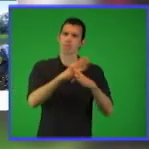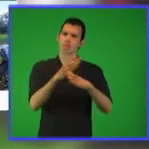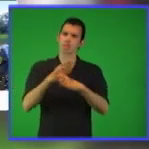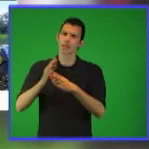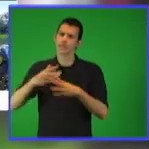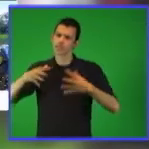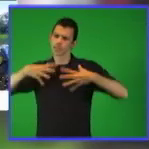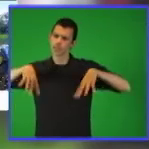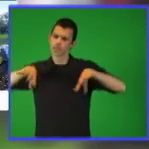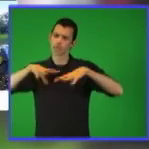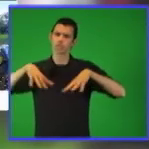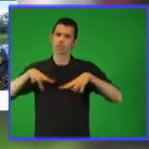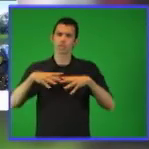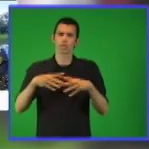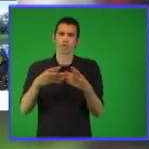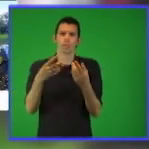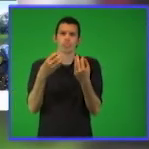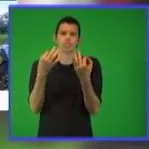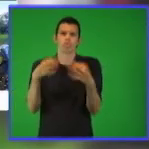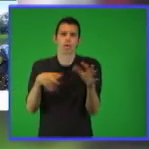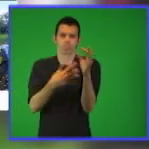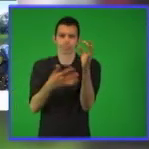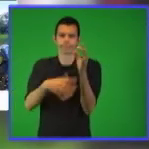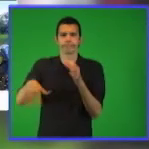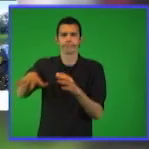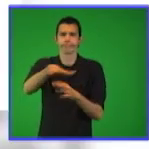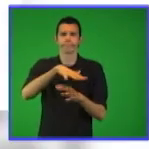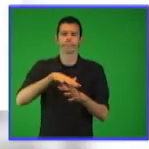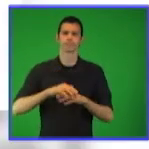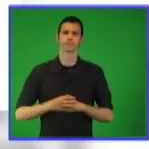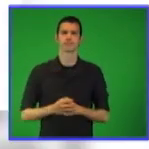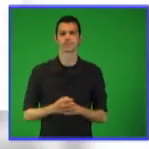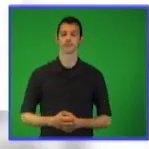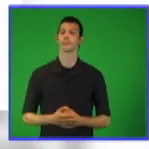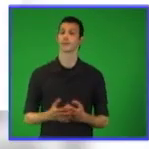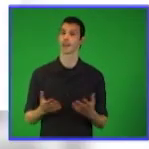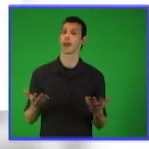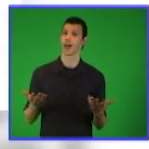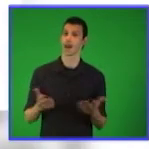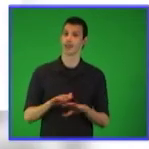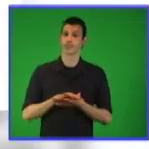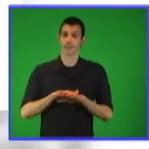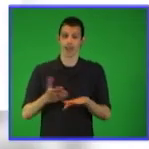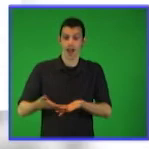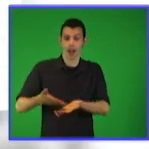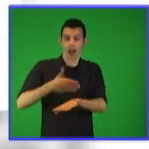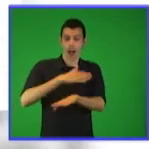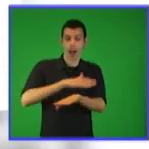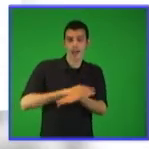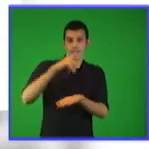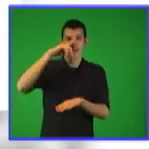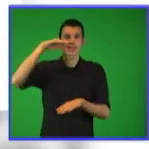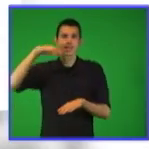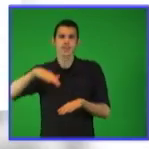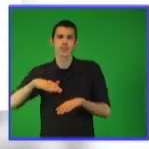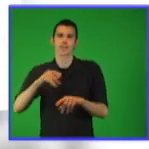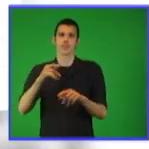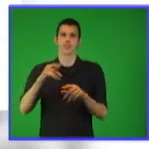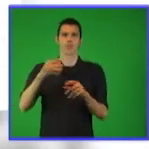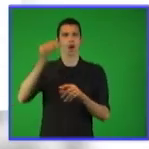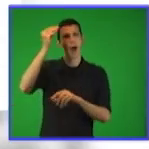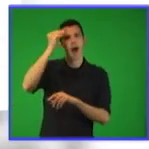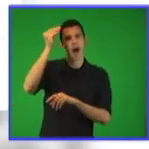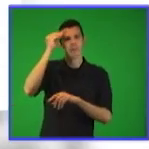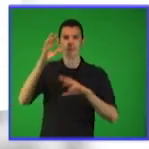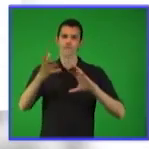de fenómenos de diversa naturaleza. Y en consecuencia a partir de las nociones que se adquieren